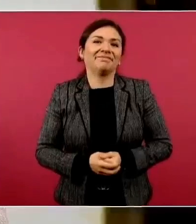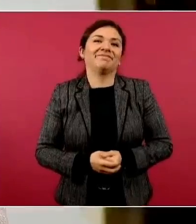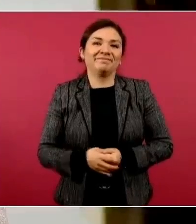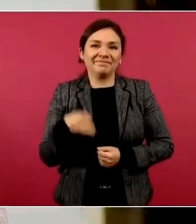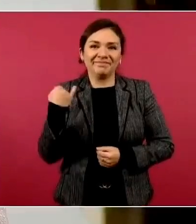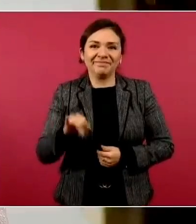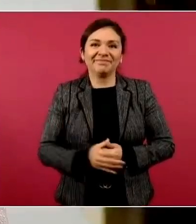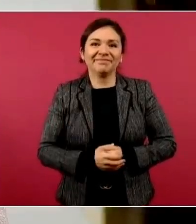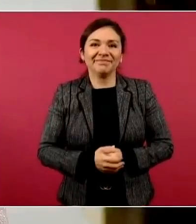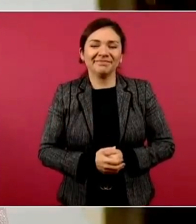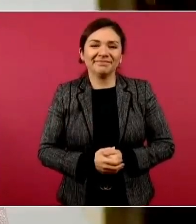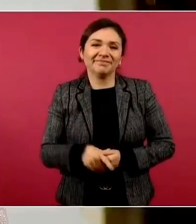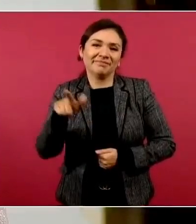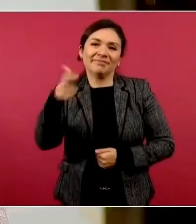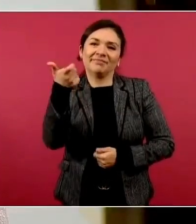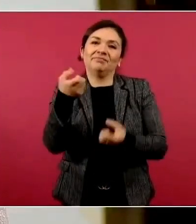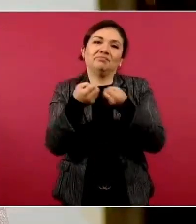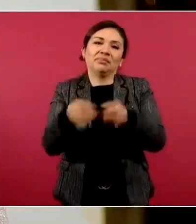Ya le perdió.